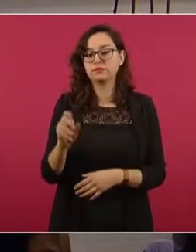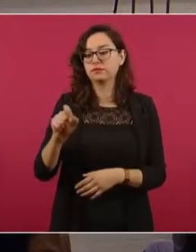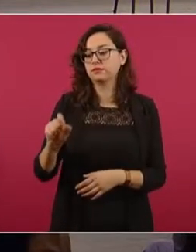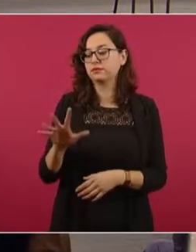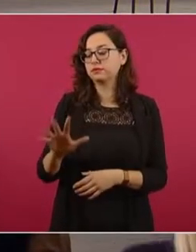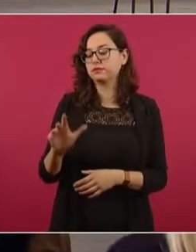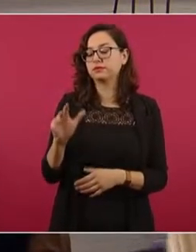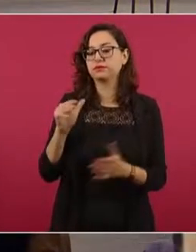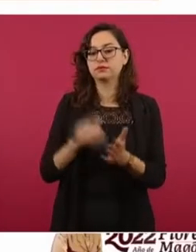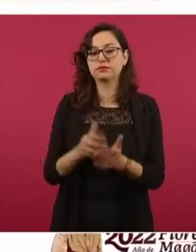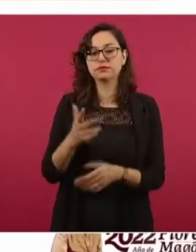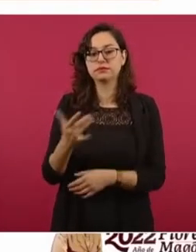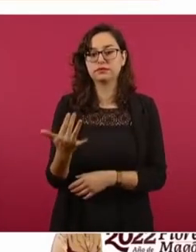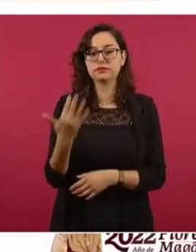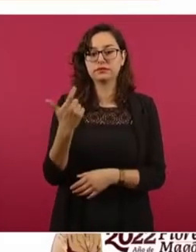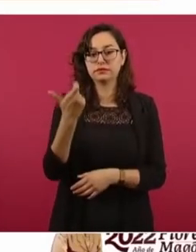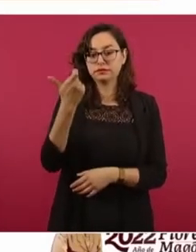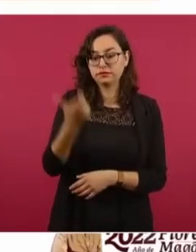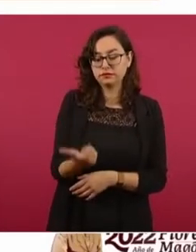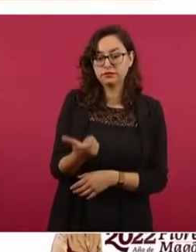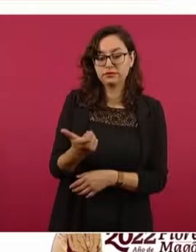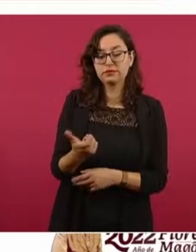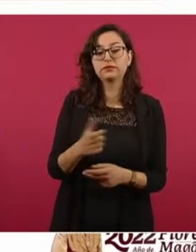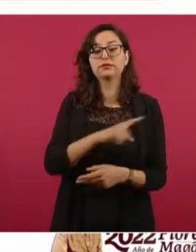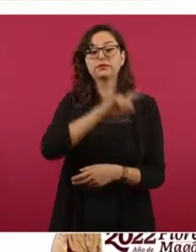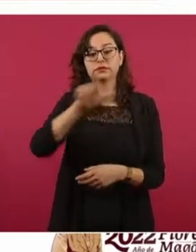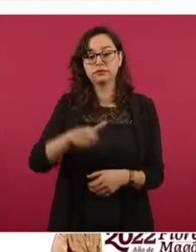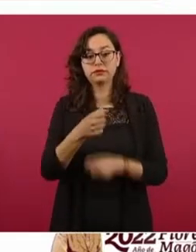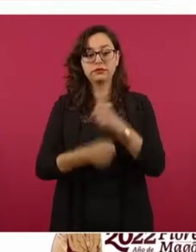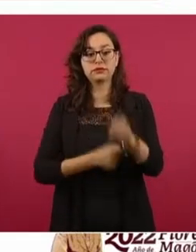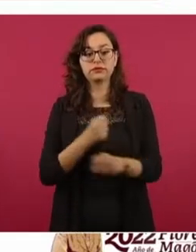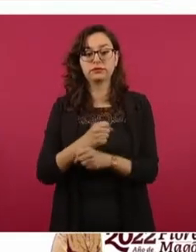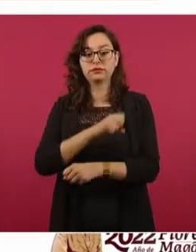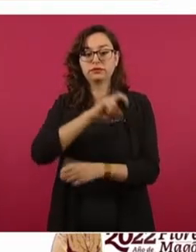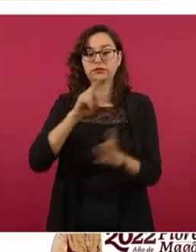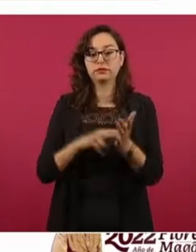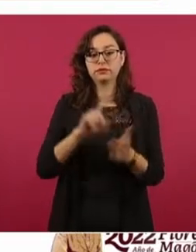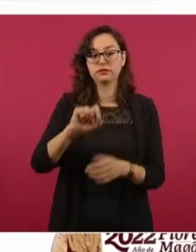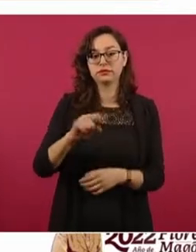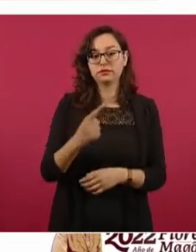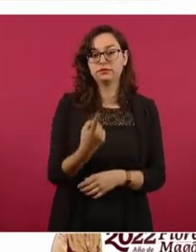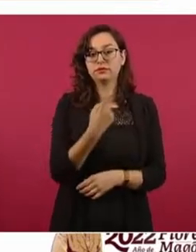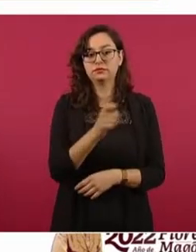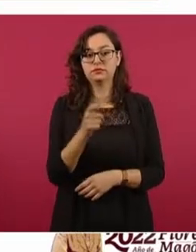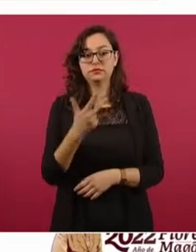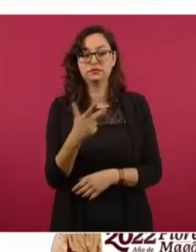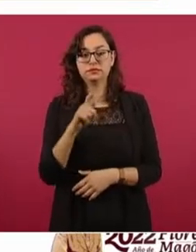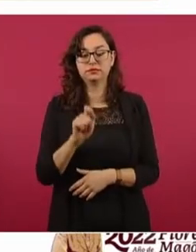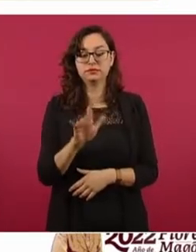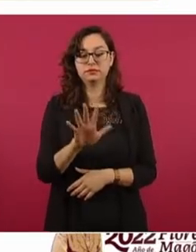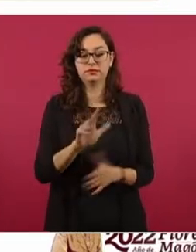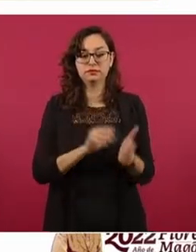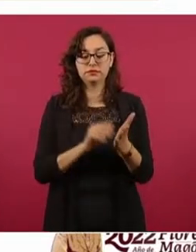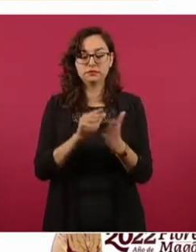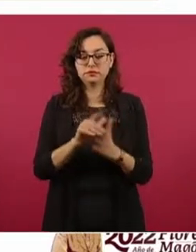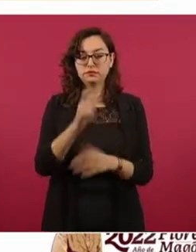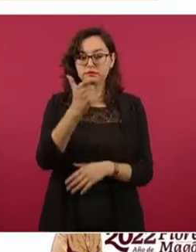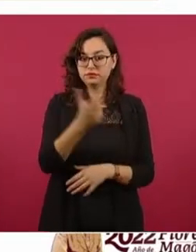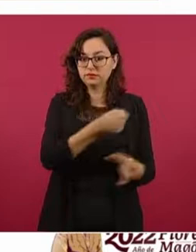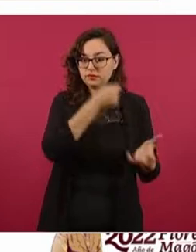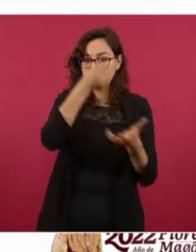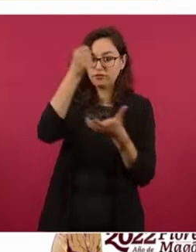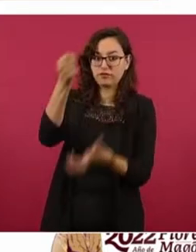pesos. En 2021 recibió 108.5 millones de pesos,